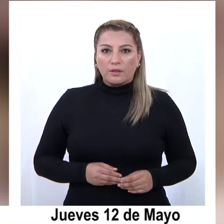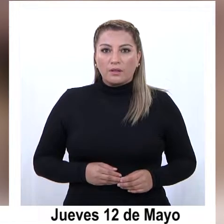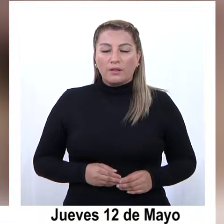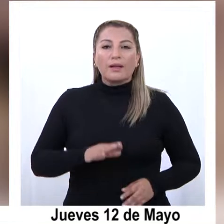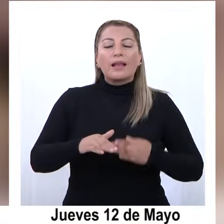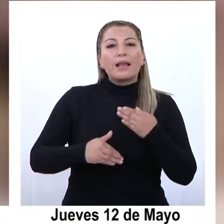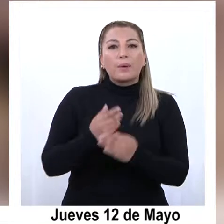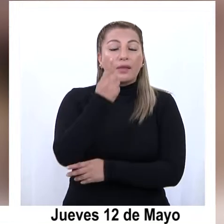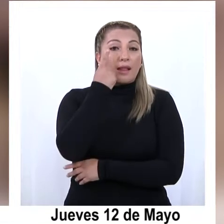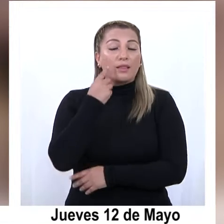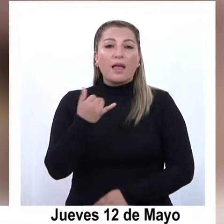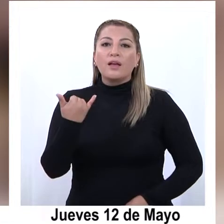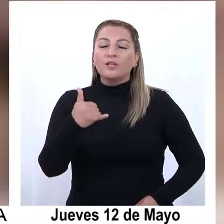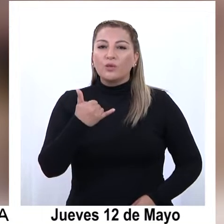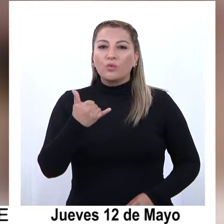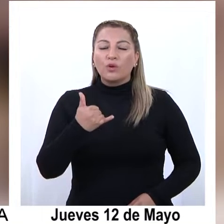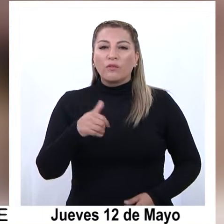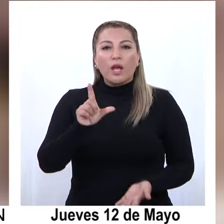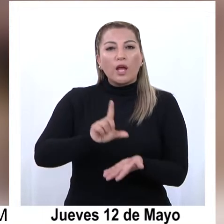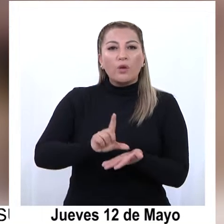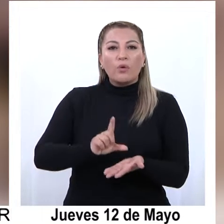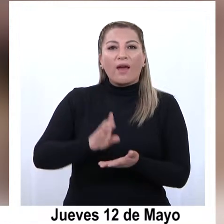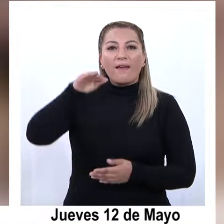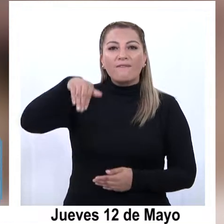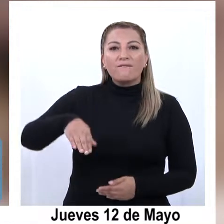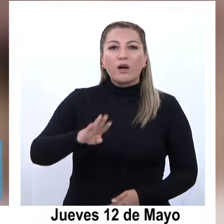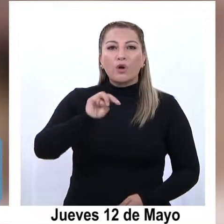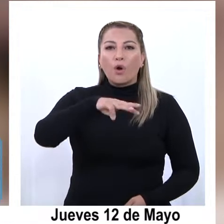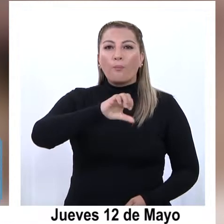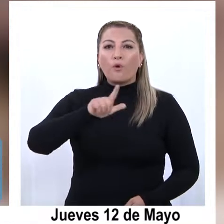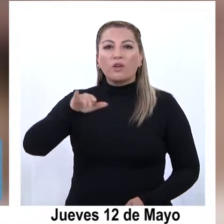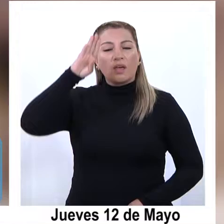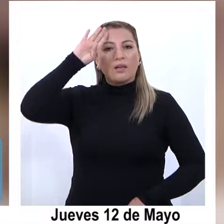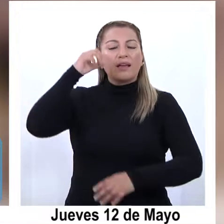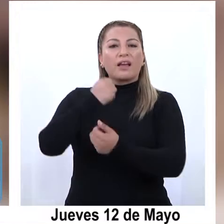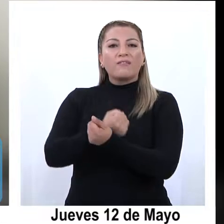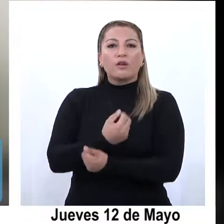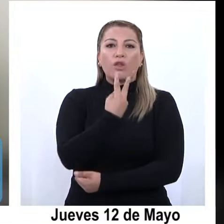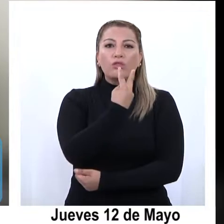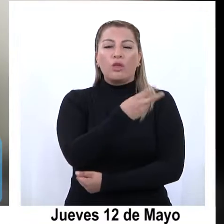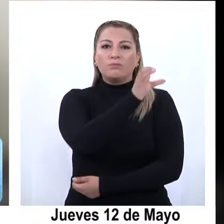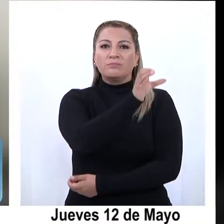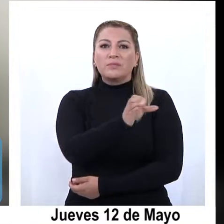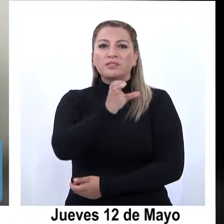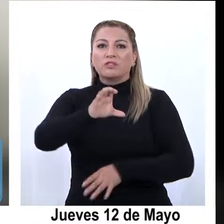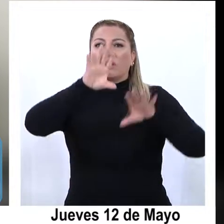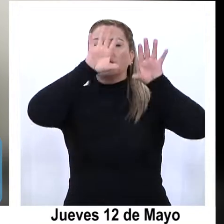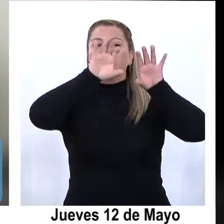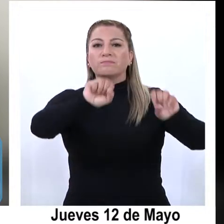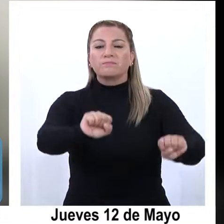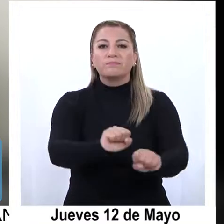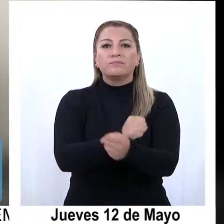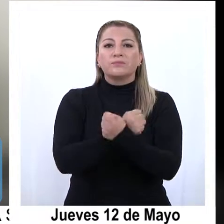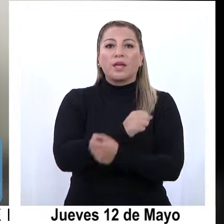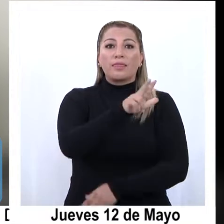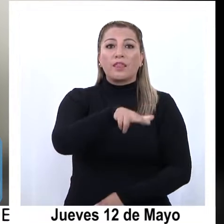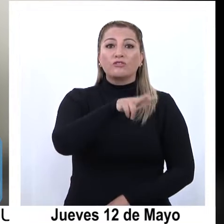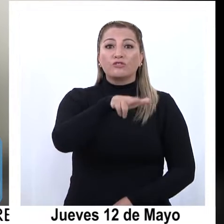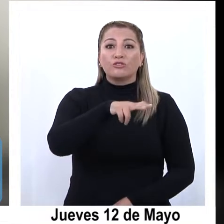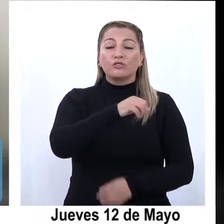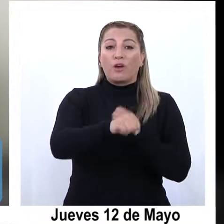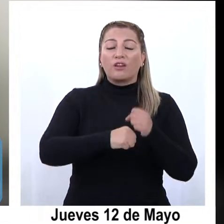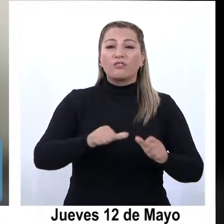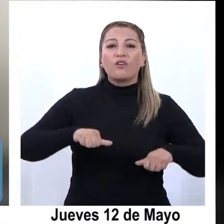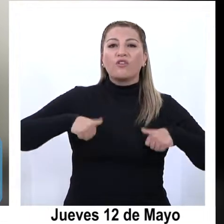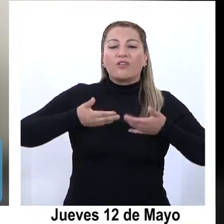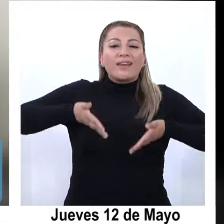La mañana de este jueves, en el sector de Bajo Molle, Carabineros logró la detención de dos jóvenes de 18